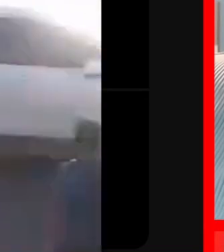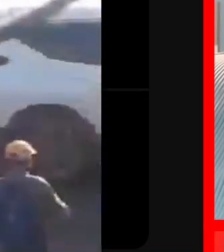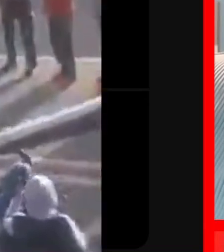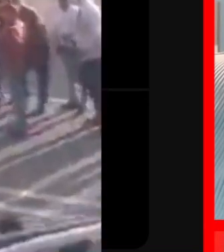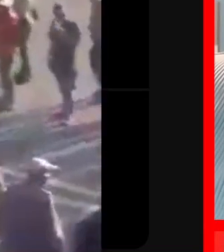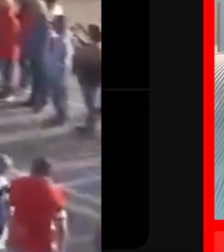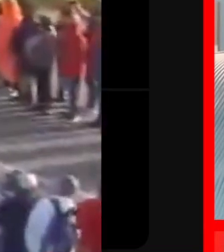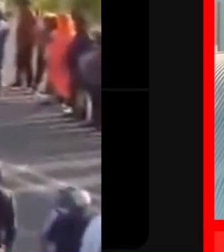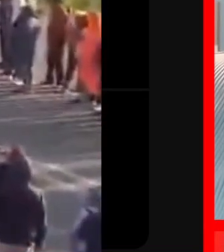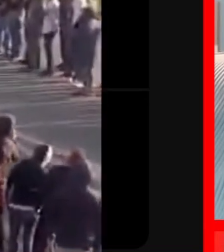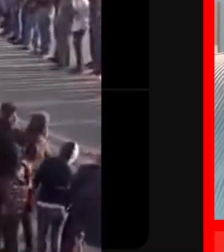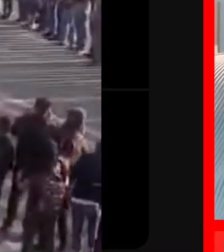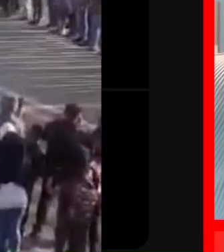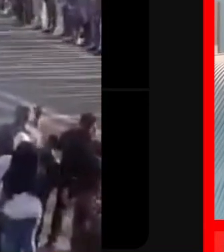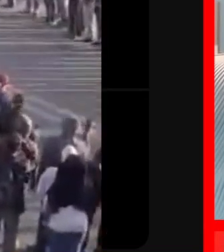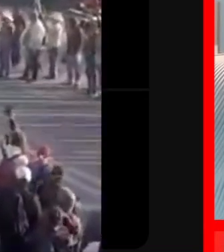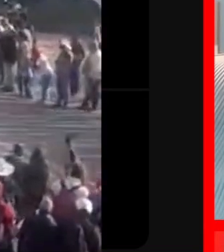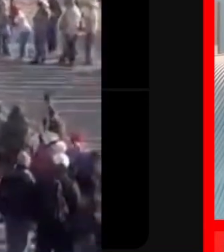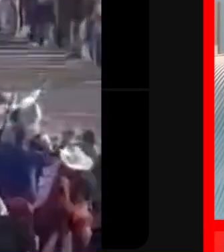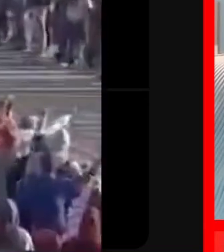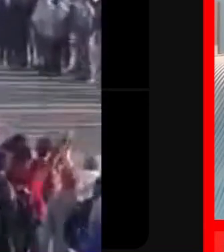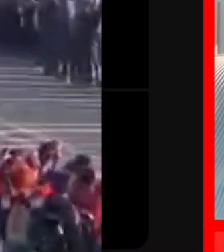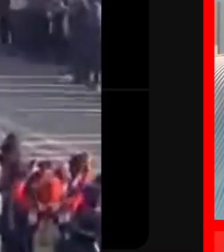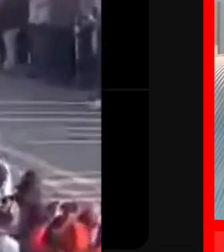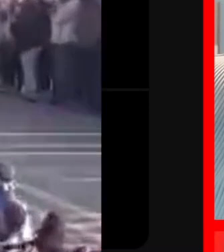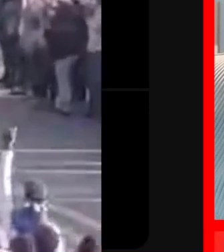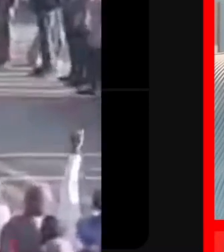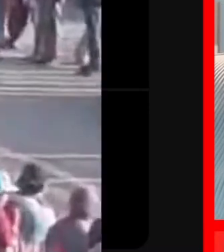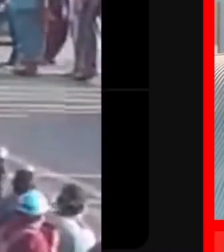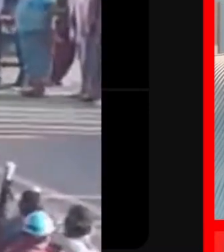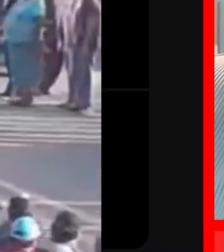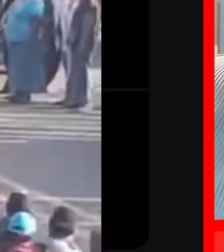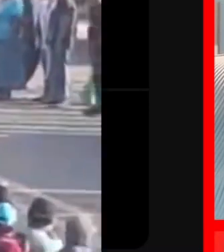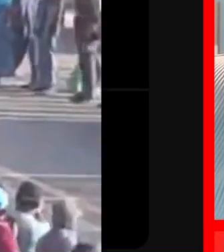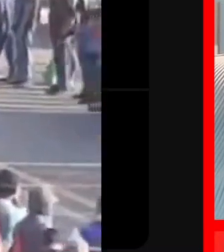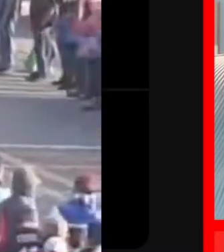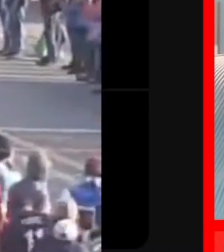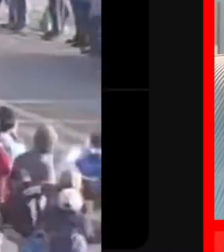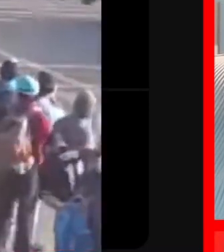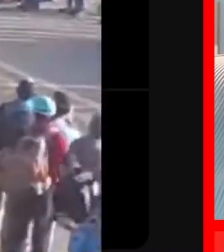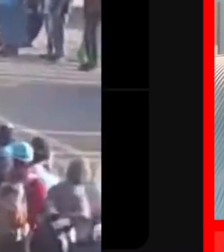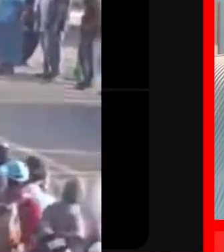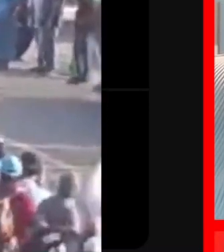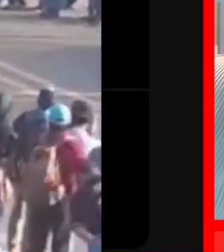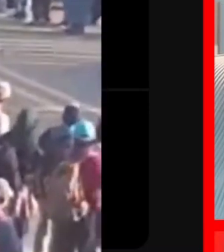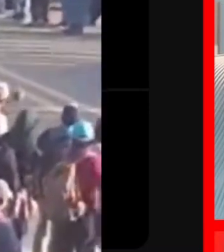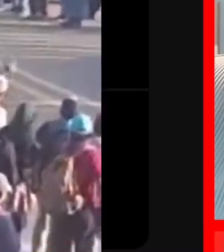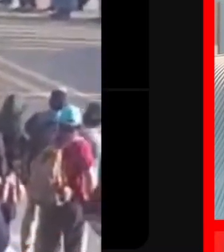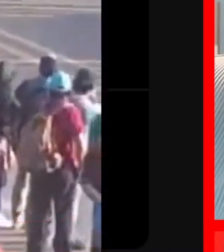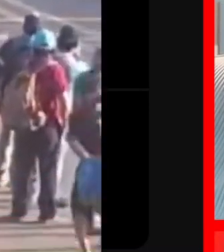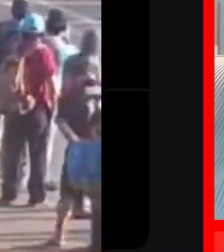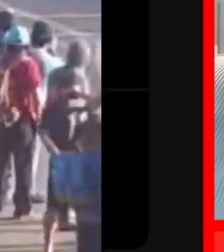vende pues cosas que dañan la salud de nuestros jóvenes, que dañan la salud de los